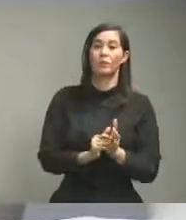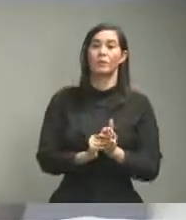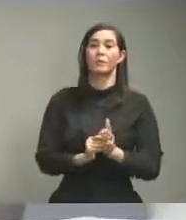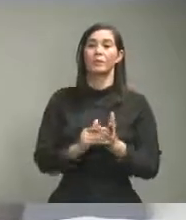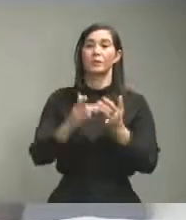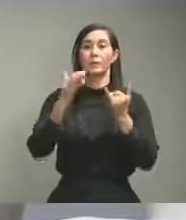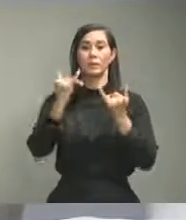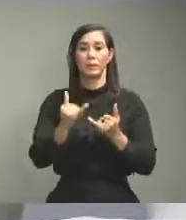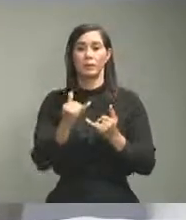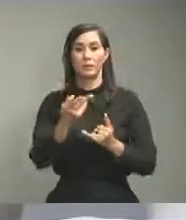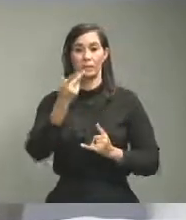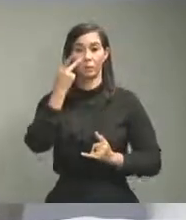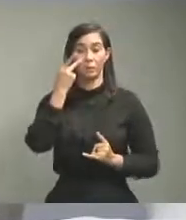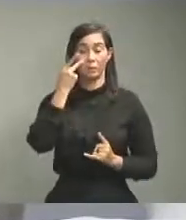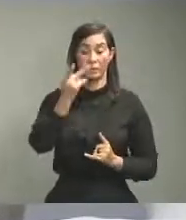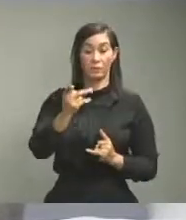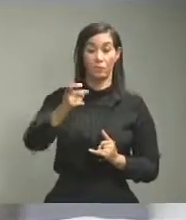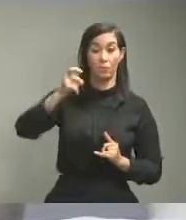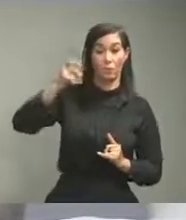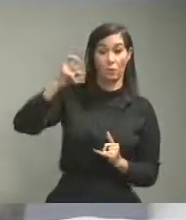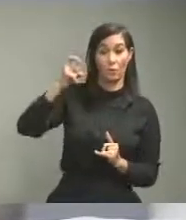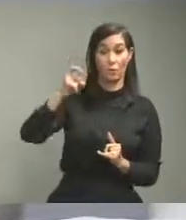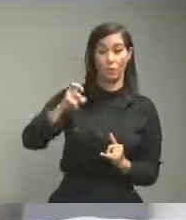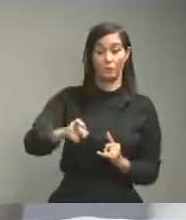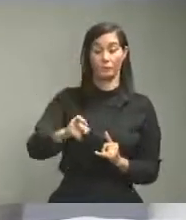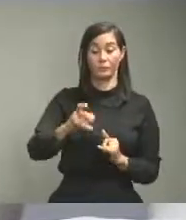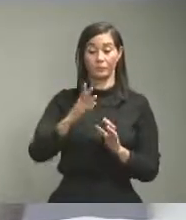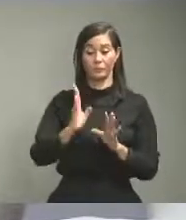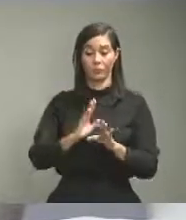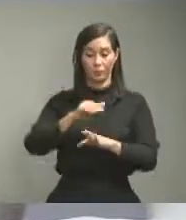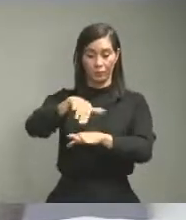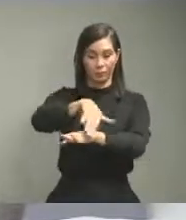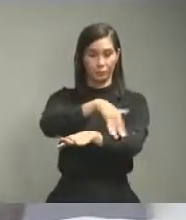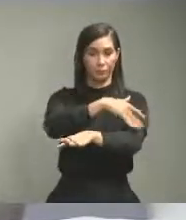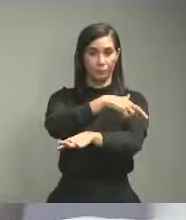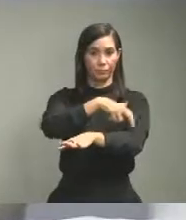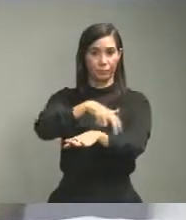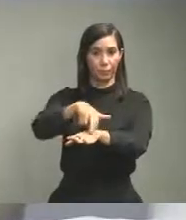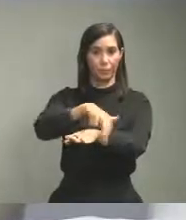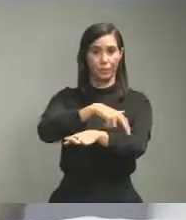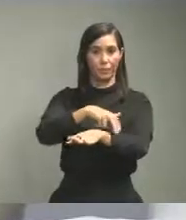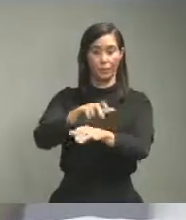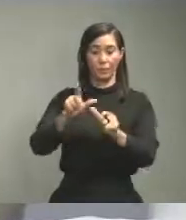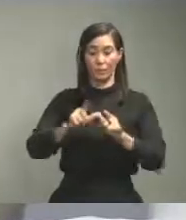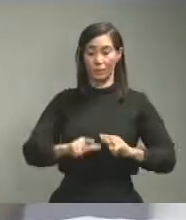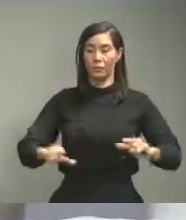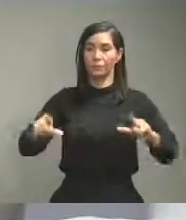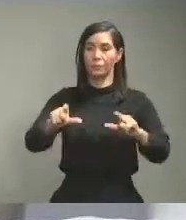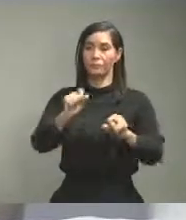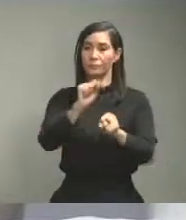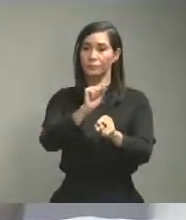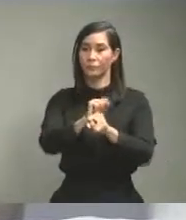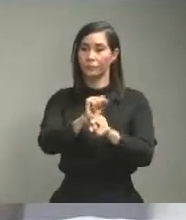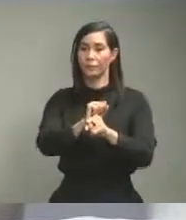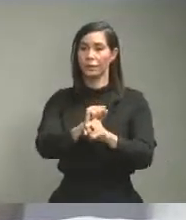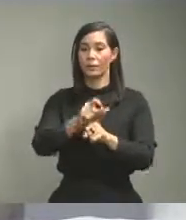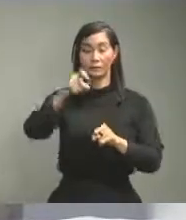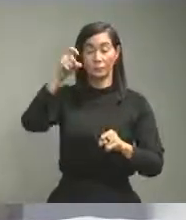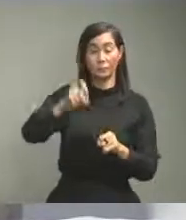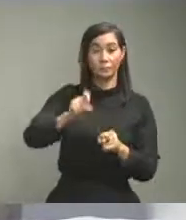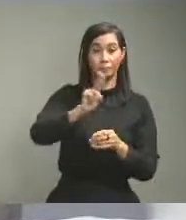dictando de manera obligatoria salir a la calle y en los lugares de trabajo del uso de la